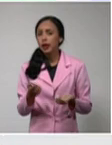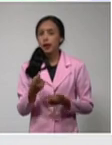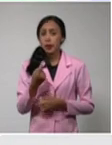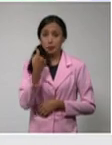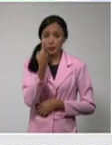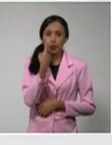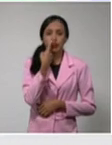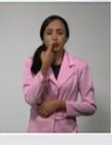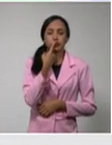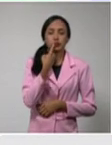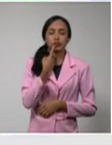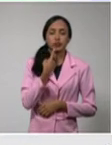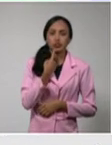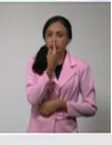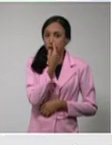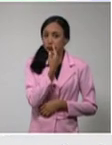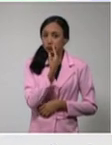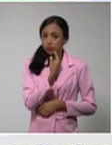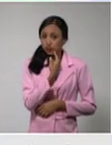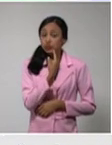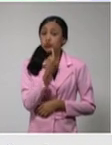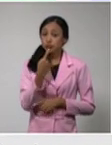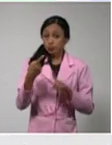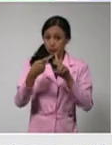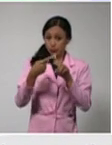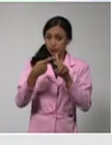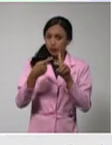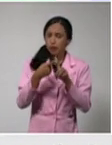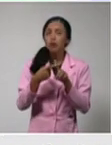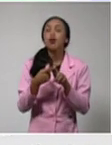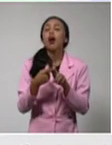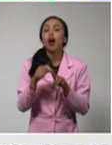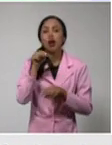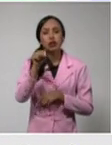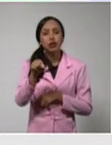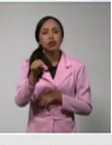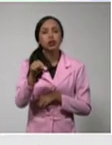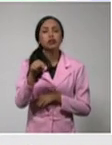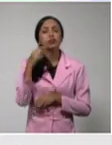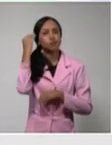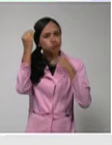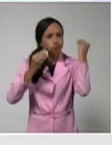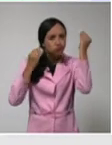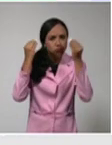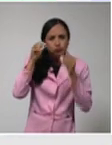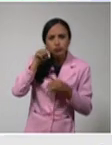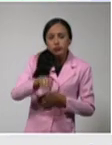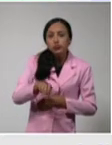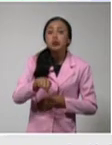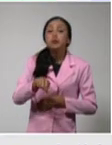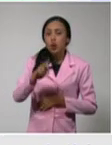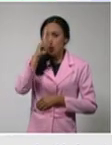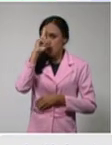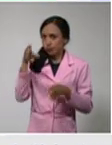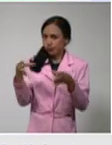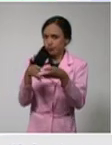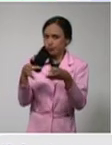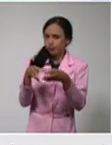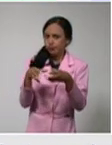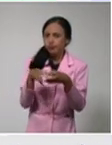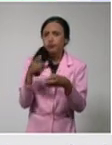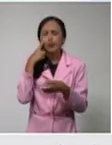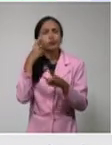Se evaluó en la consulta de su área de salud, consulta respiratorio,